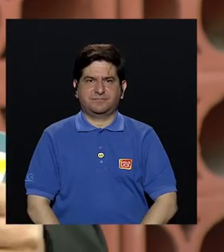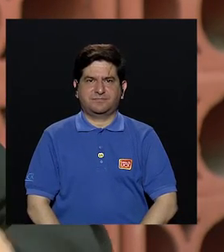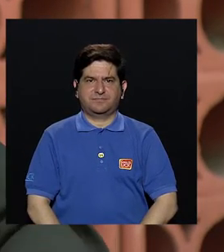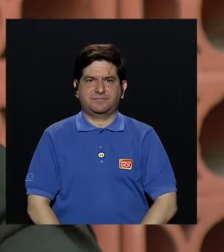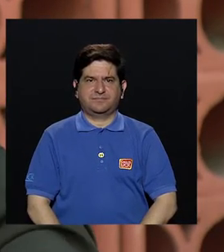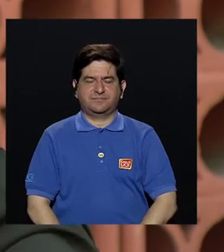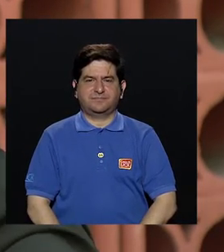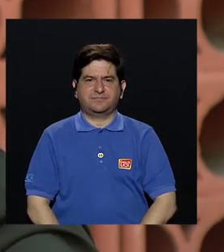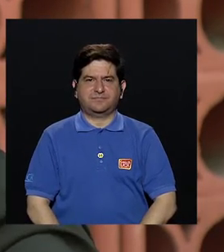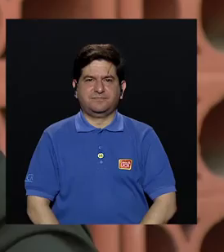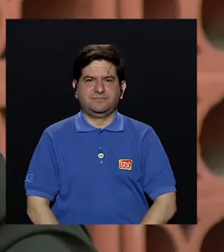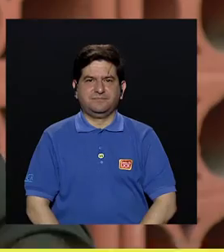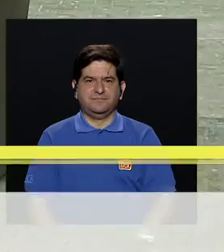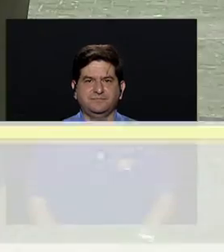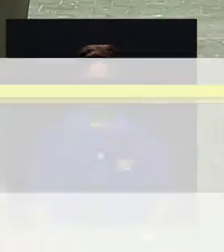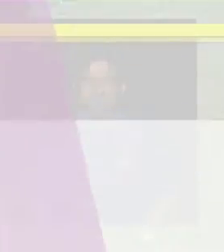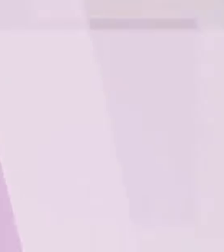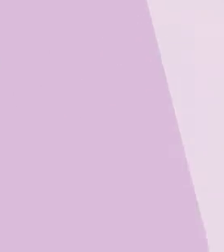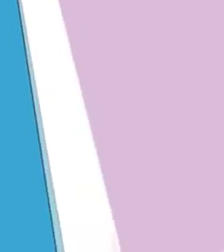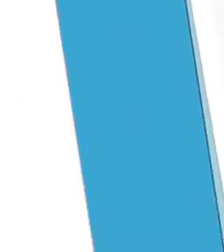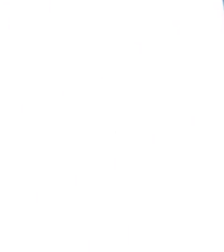a compartir esta linda sección.